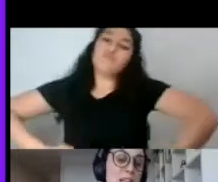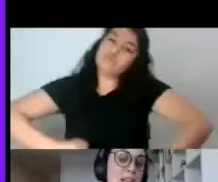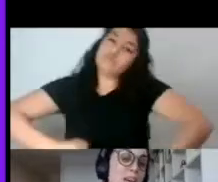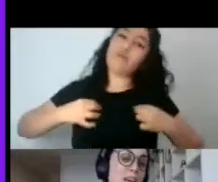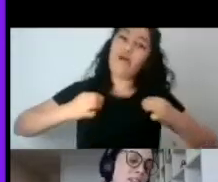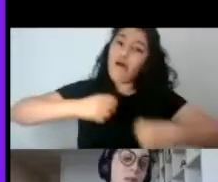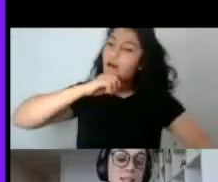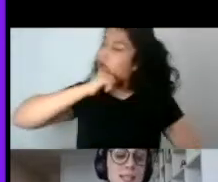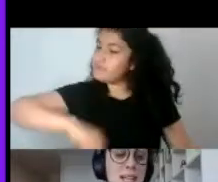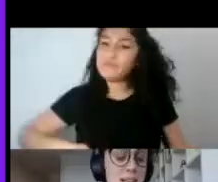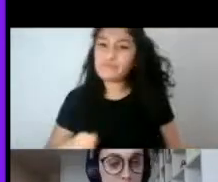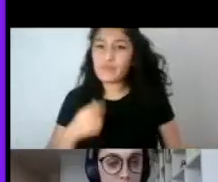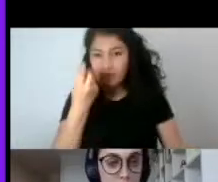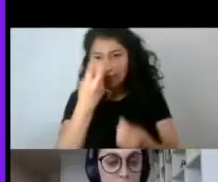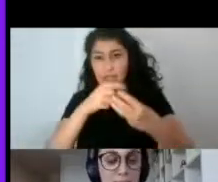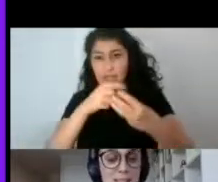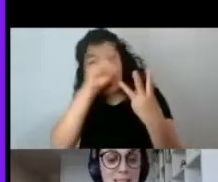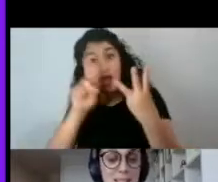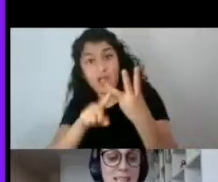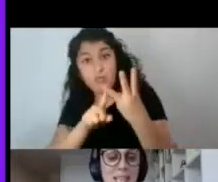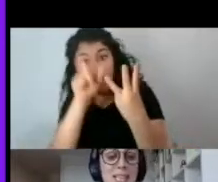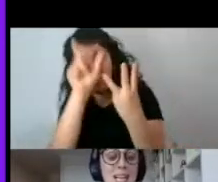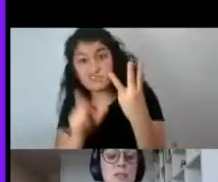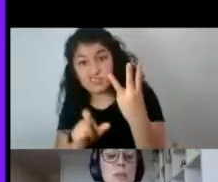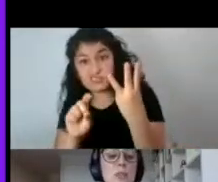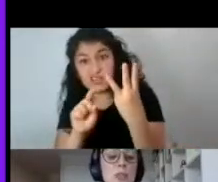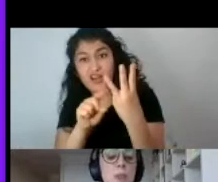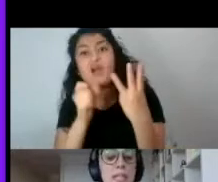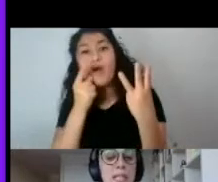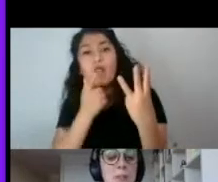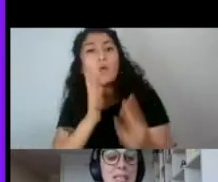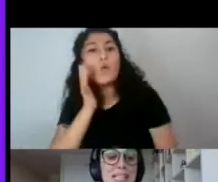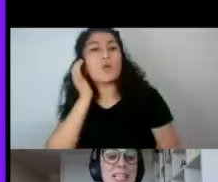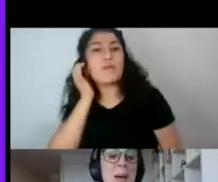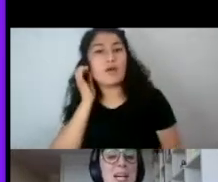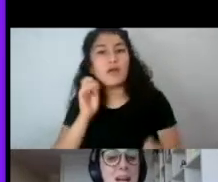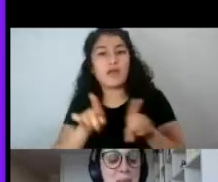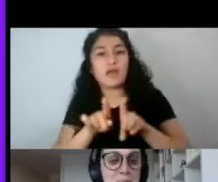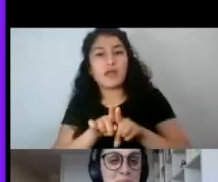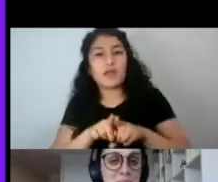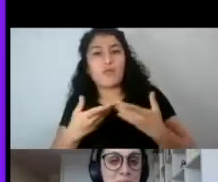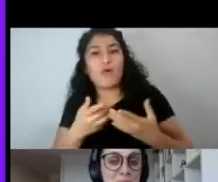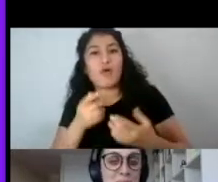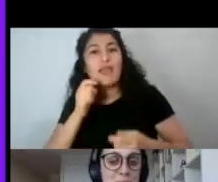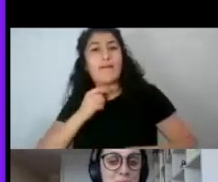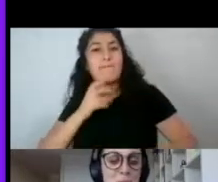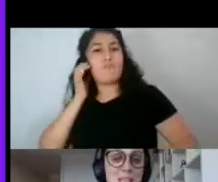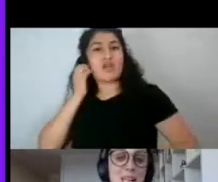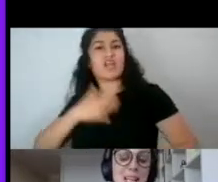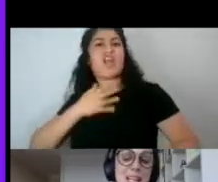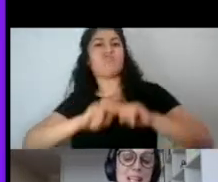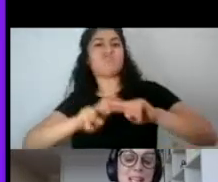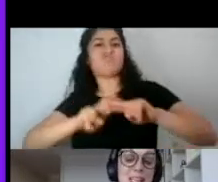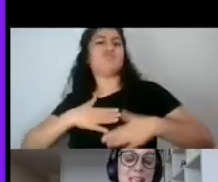dice ella acá, habría una tercera, ¿no? Y la tercera es esta que está en una posición marginal porque es la perra. O